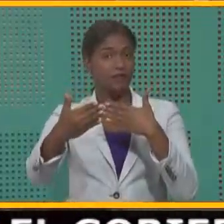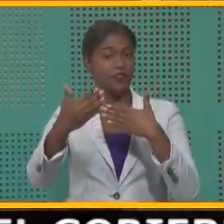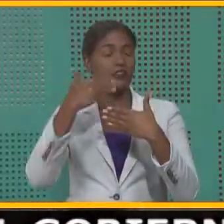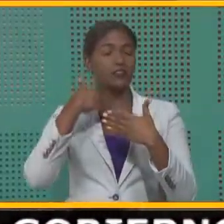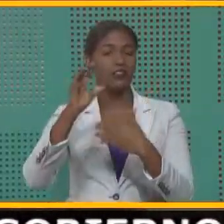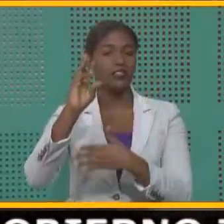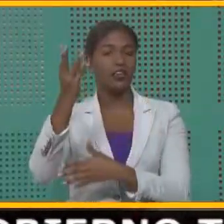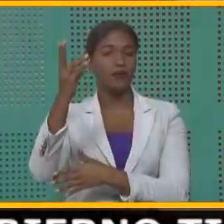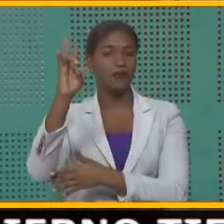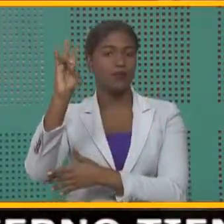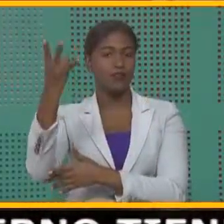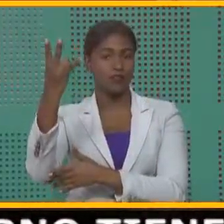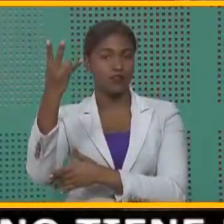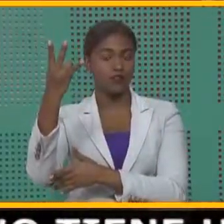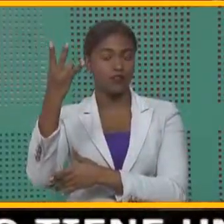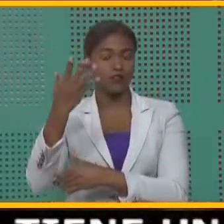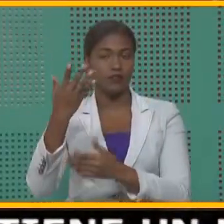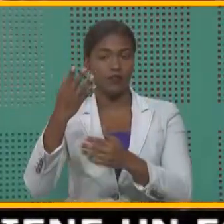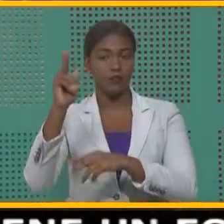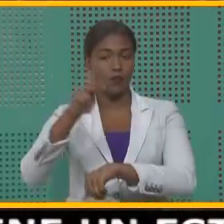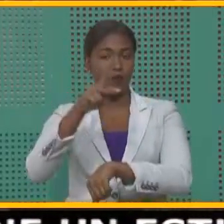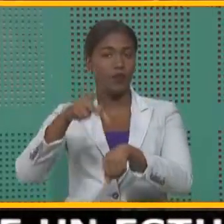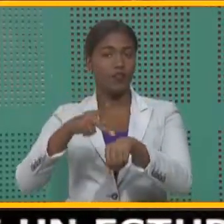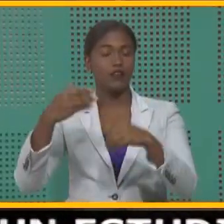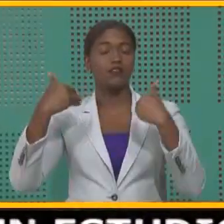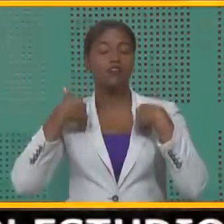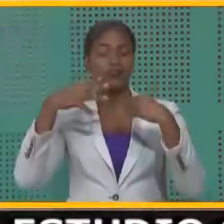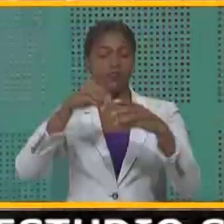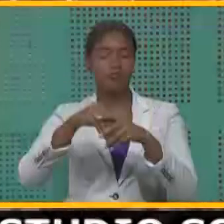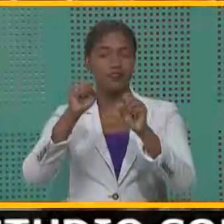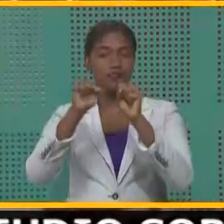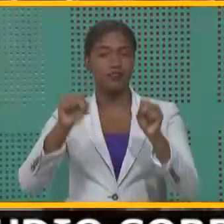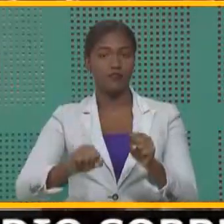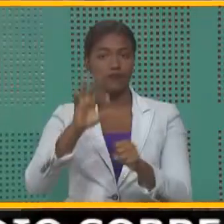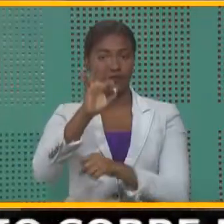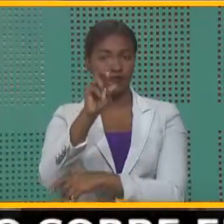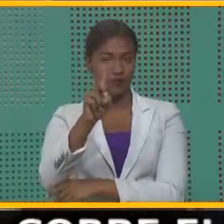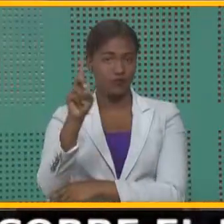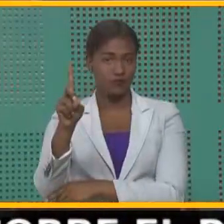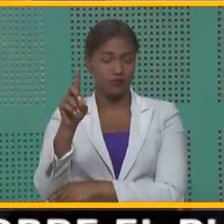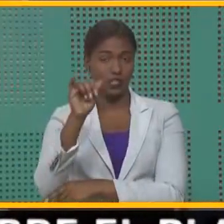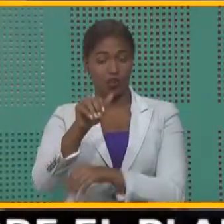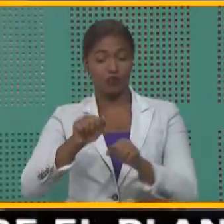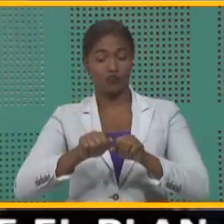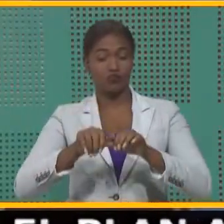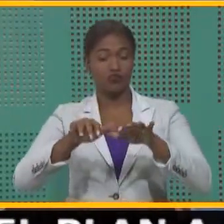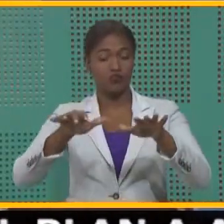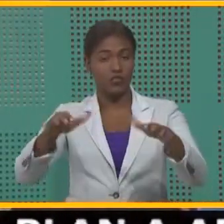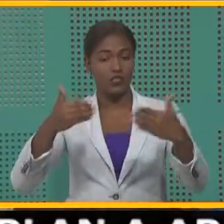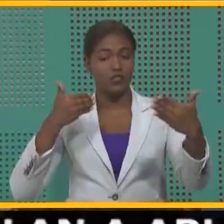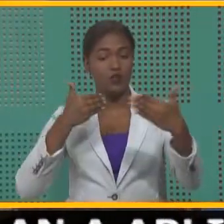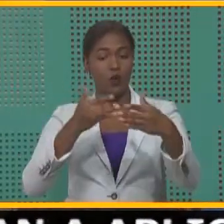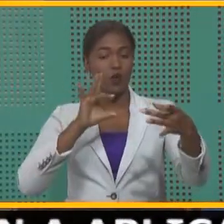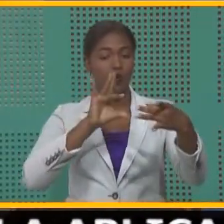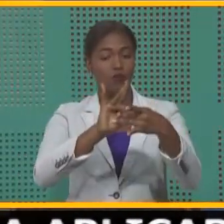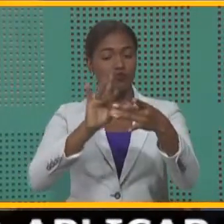decimoséptima provincia en contar con el Sistema 911. Una expansión que sigue acercando al gobierno con